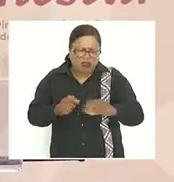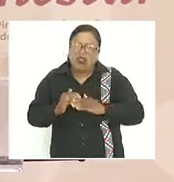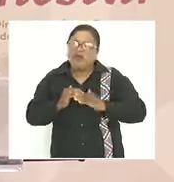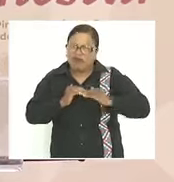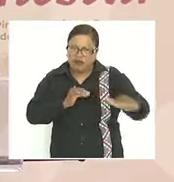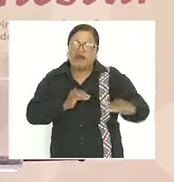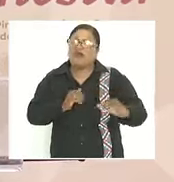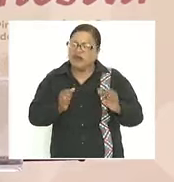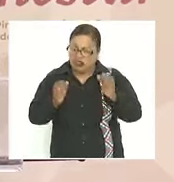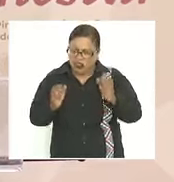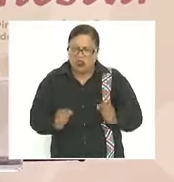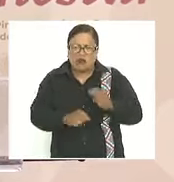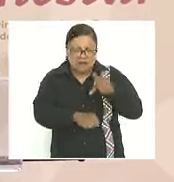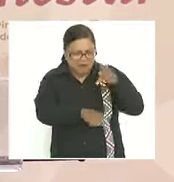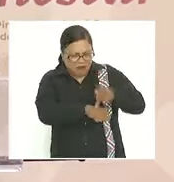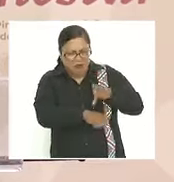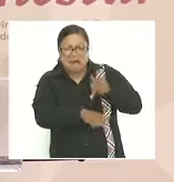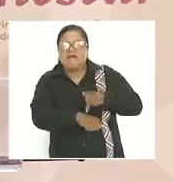concreto